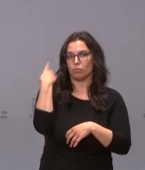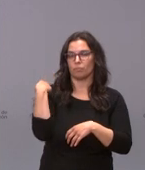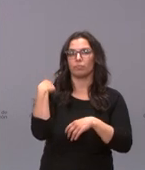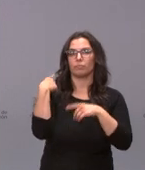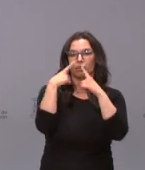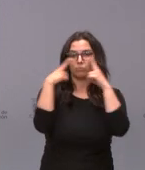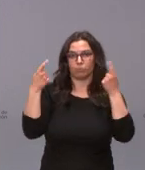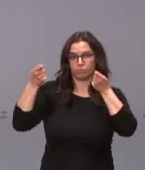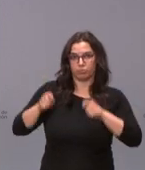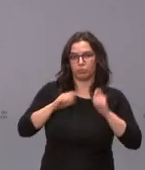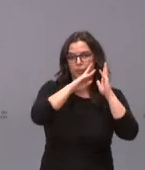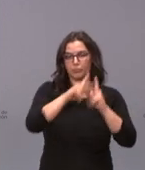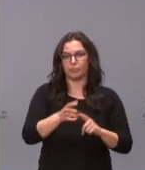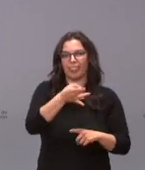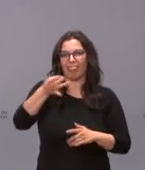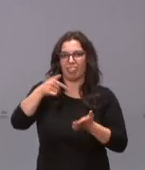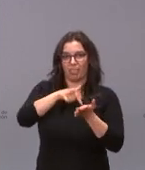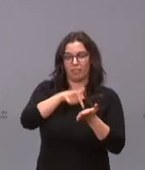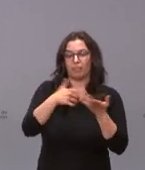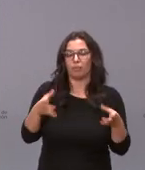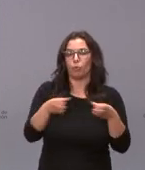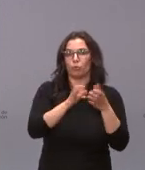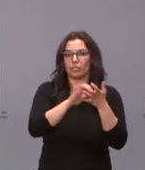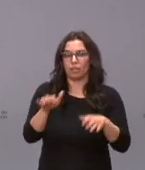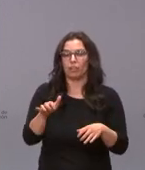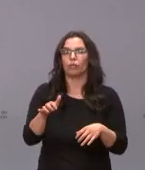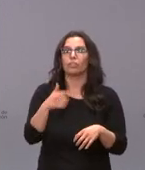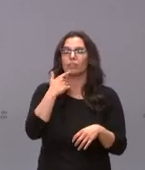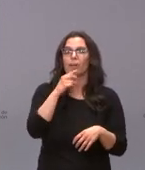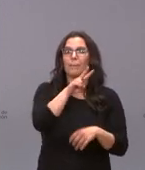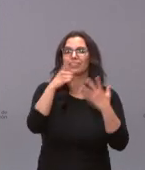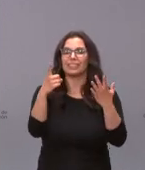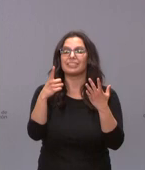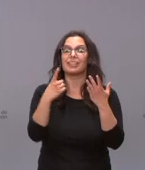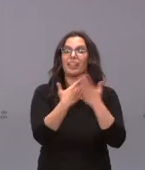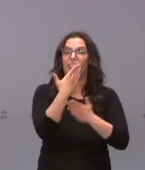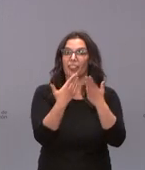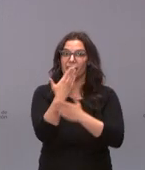2020. La Junta situó en 26 días